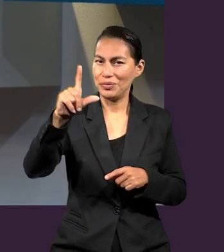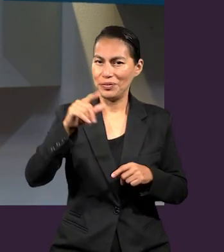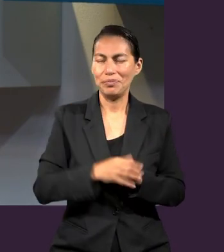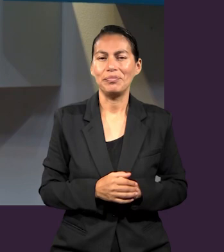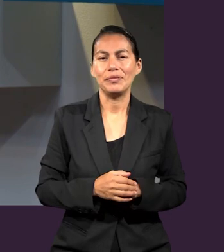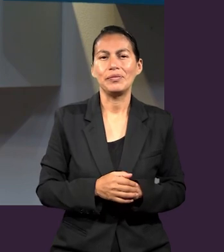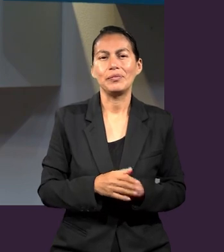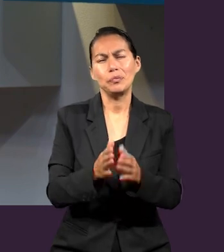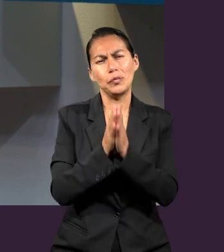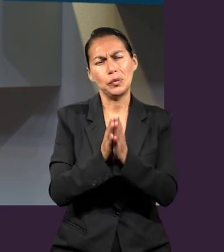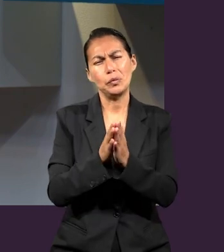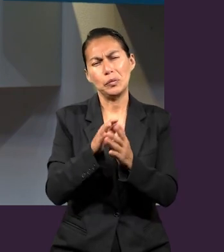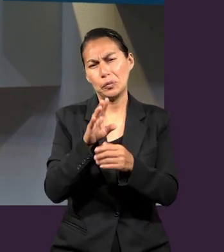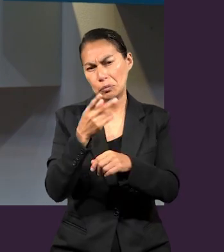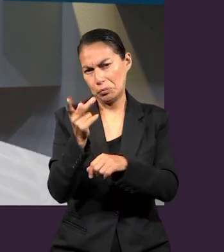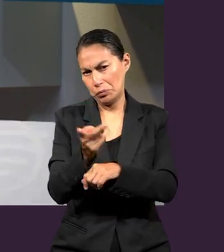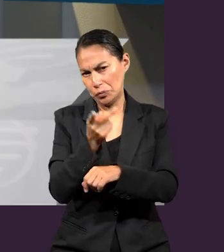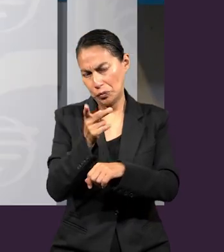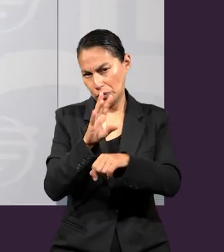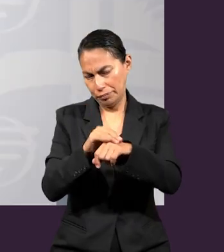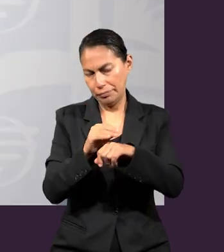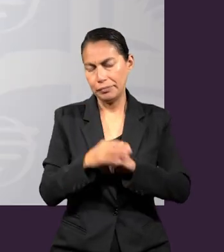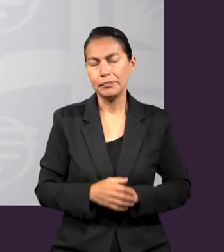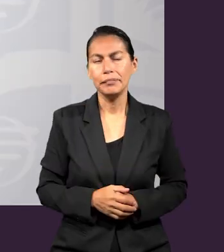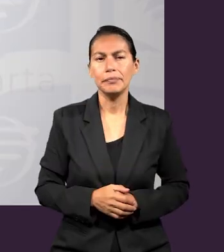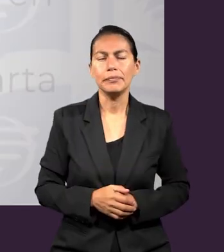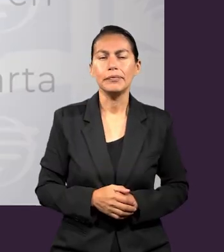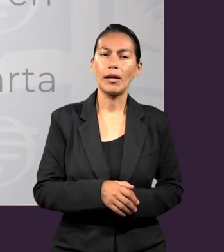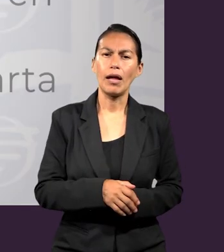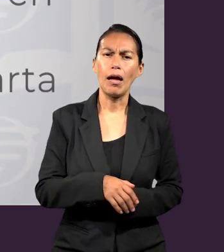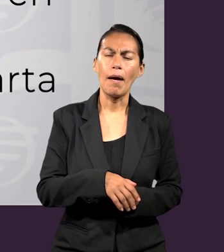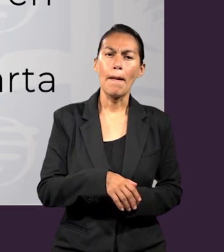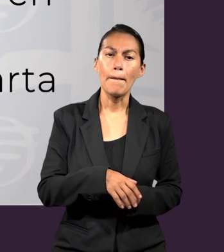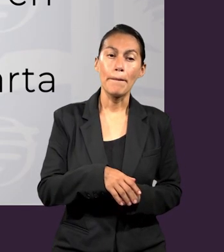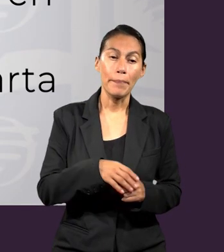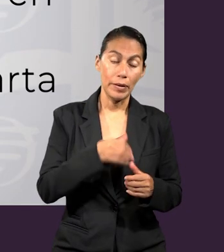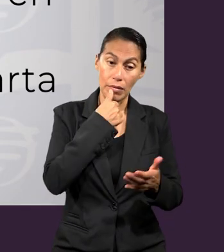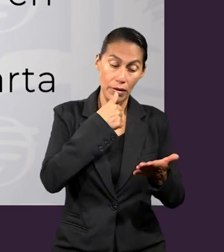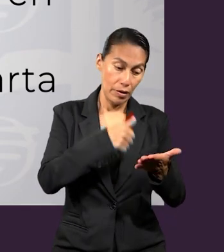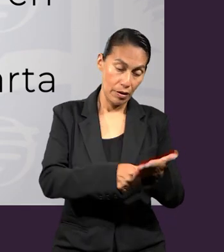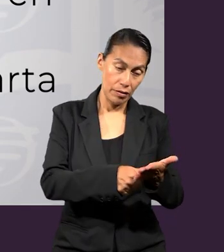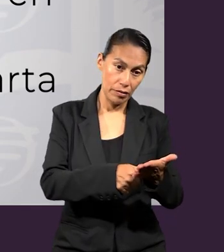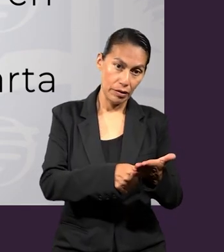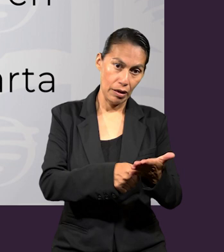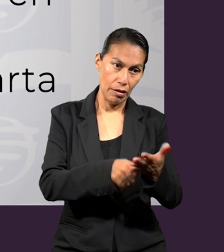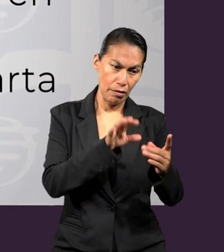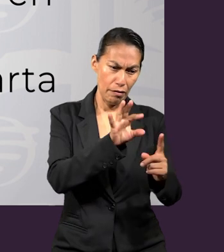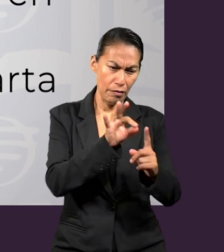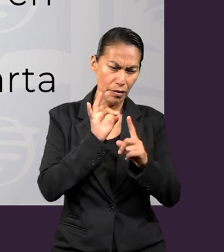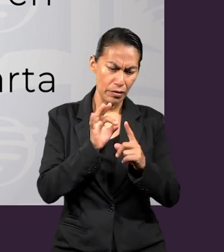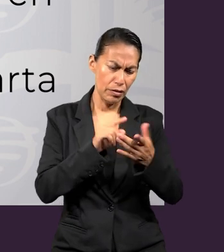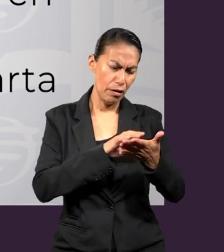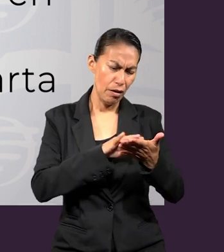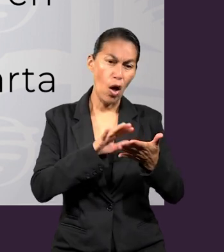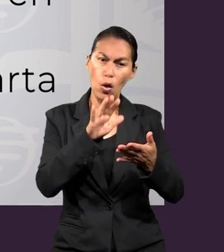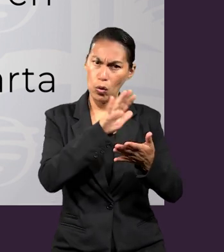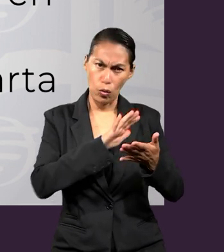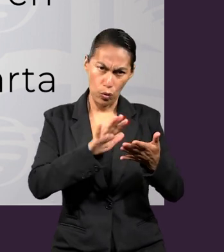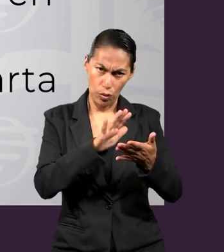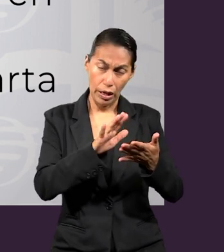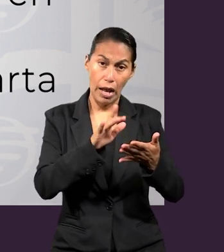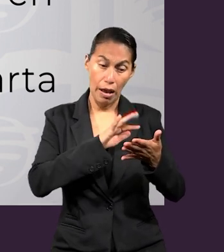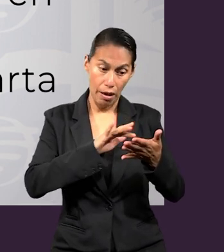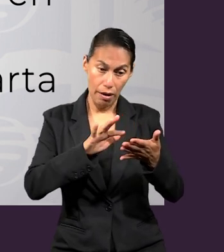pregunta, si me permiten hacérselas, dice así. Además del bosquejo de la carta que aparece a continuación,